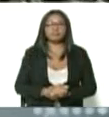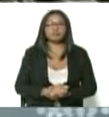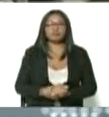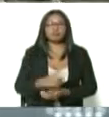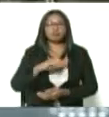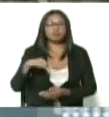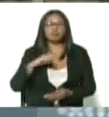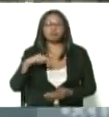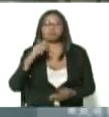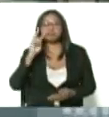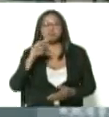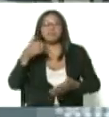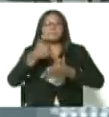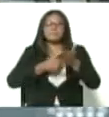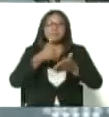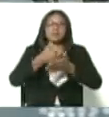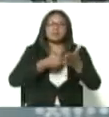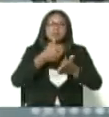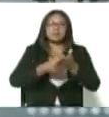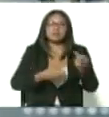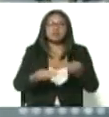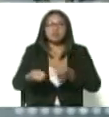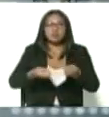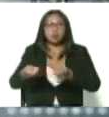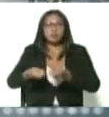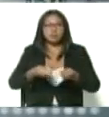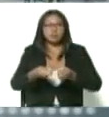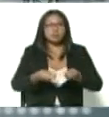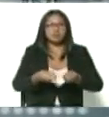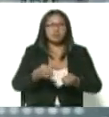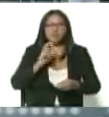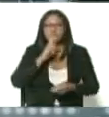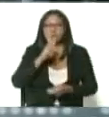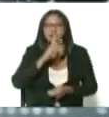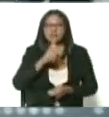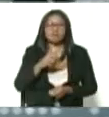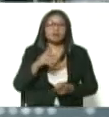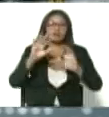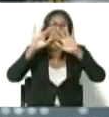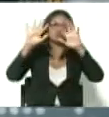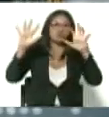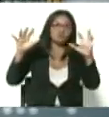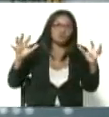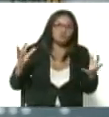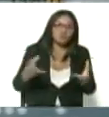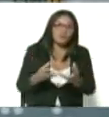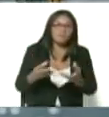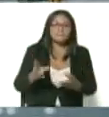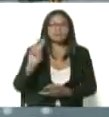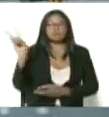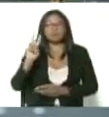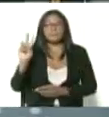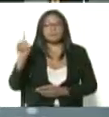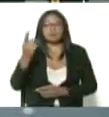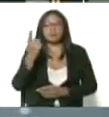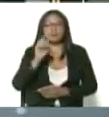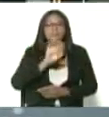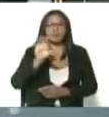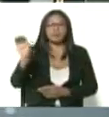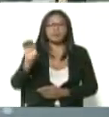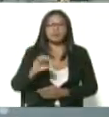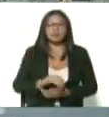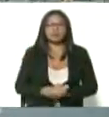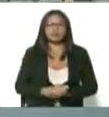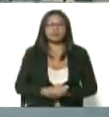bueno, en batalla para el control de esta terrible pandemia. Venezuela era el primer país en nuestro continente, en el